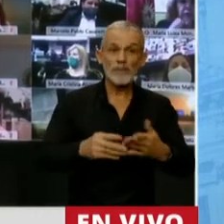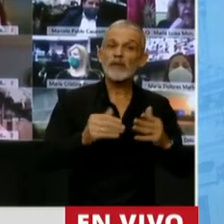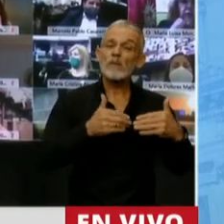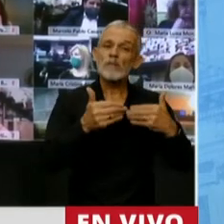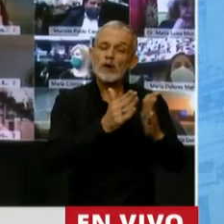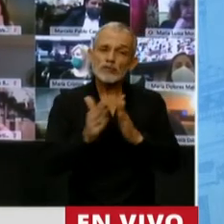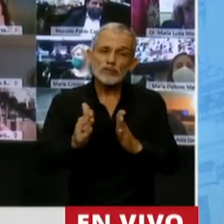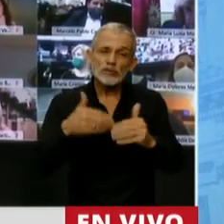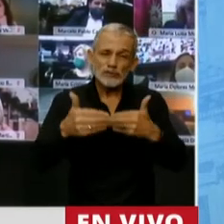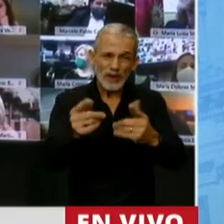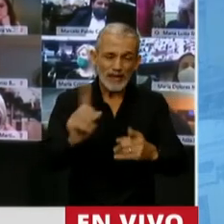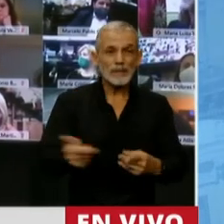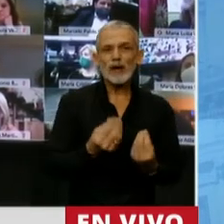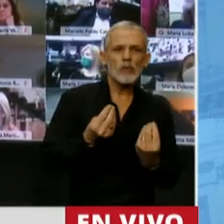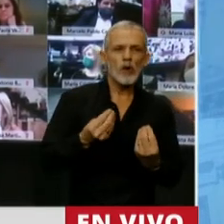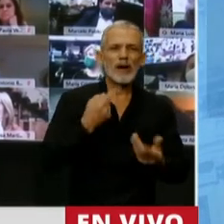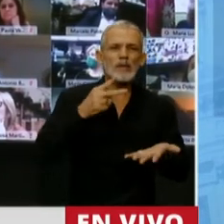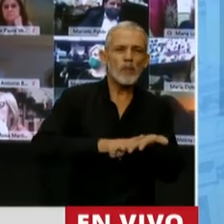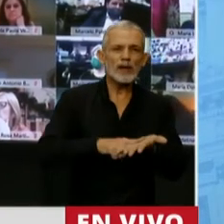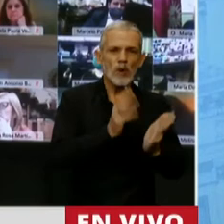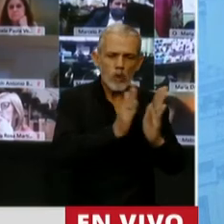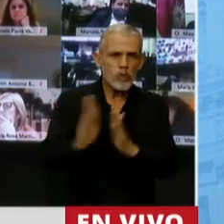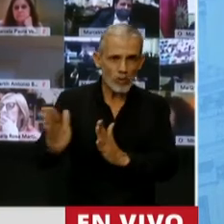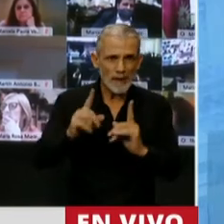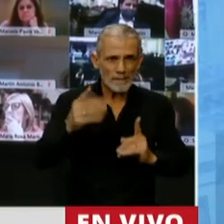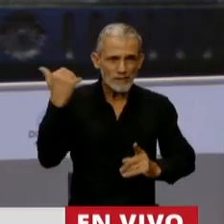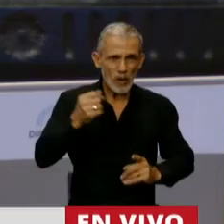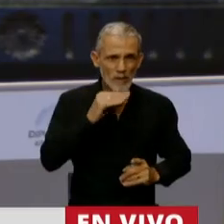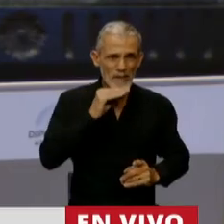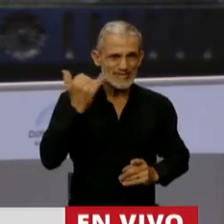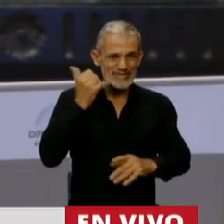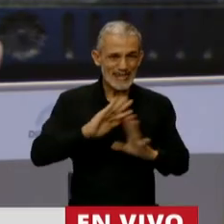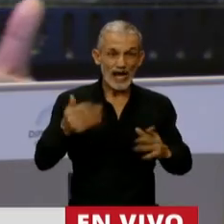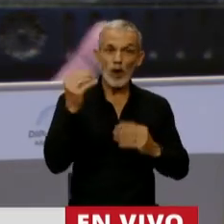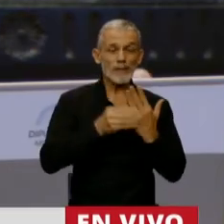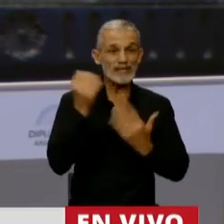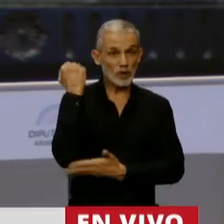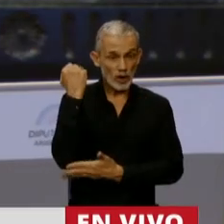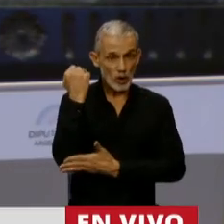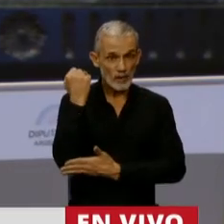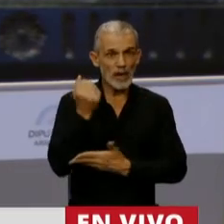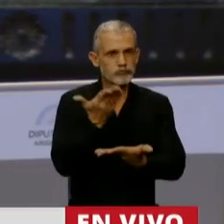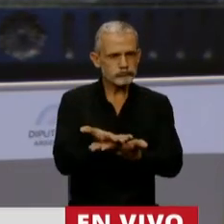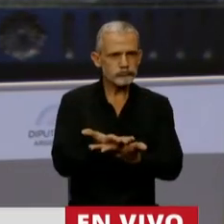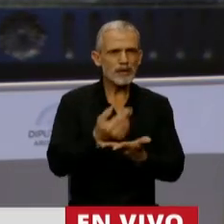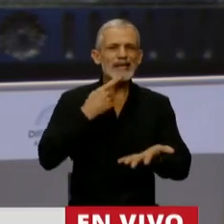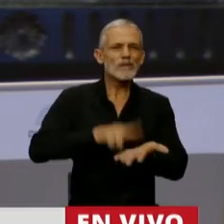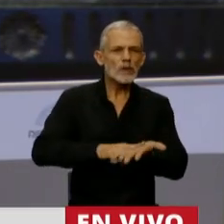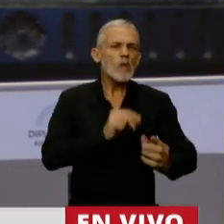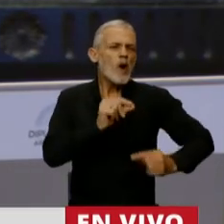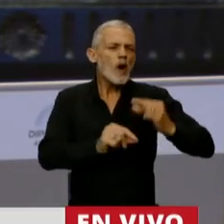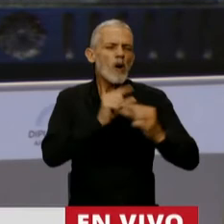proceso de reordenar un sistema tributario como bien lo ha planteado usted y lo está planteando el Ministro de Economía en el sentido de que es un sistema tributario